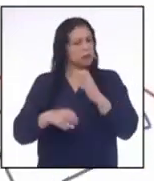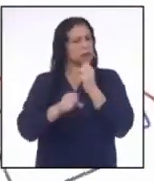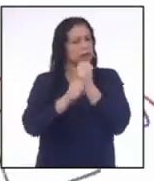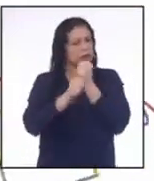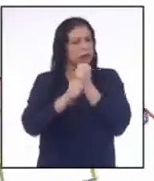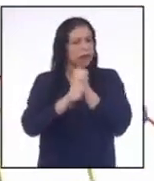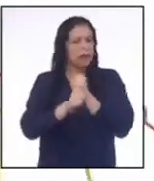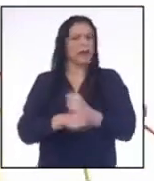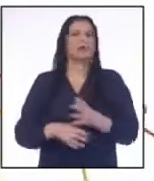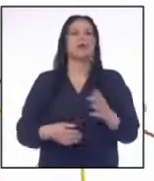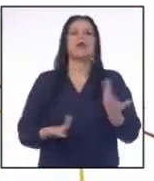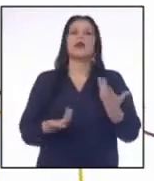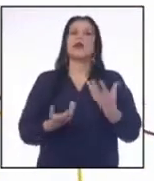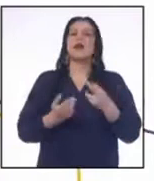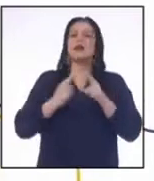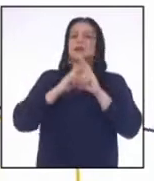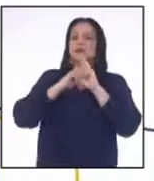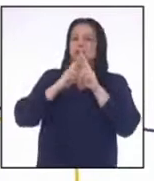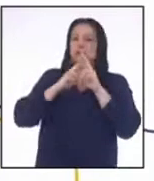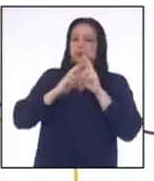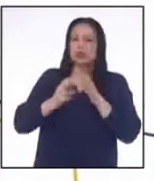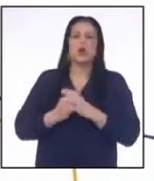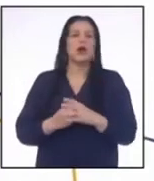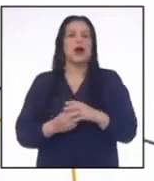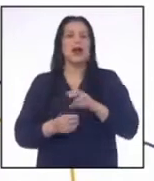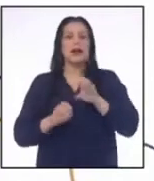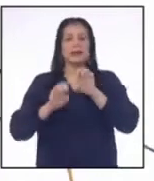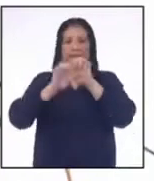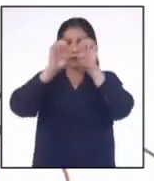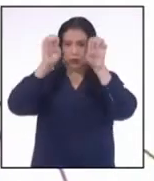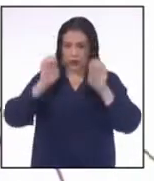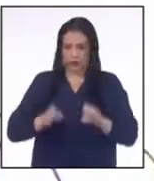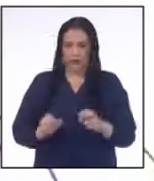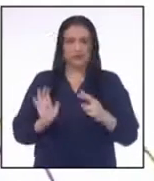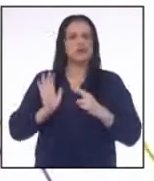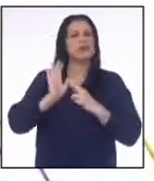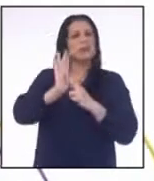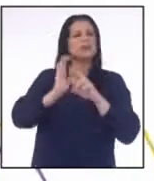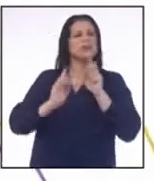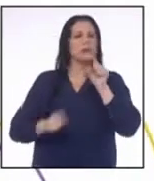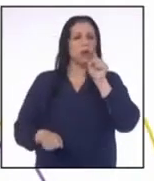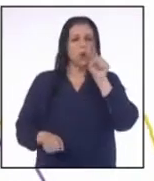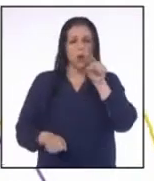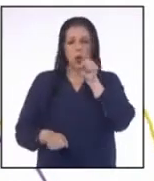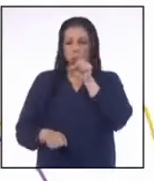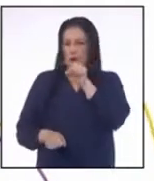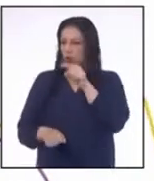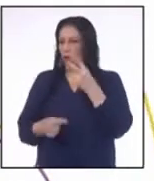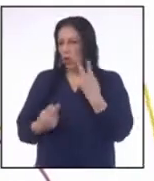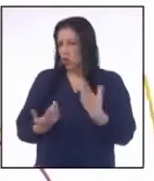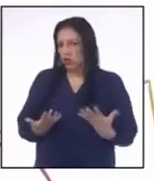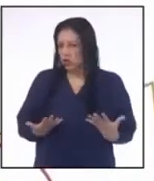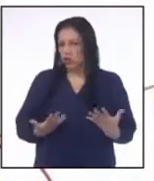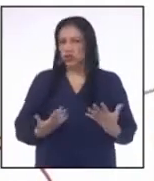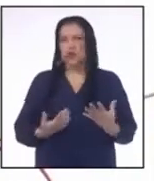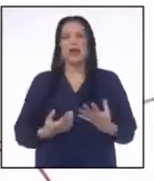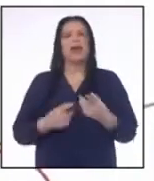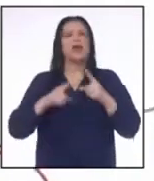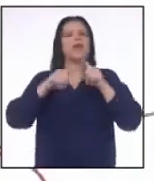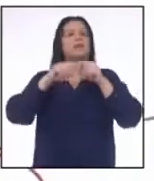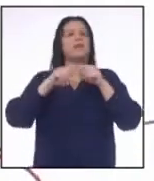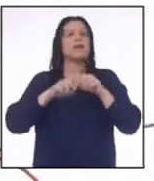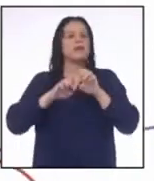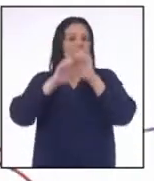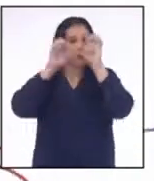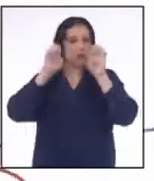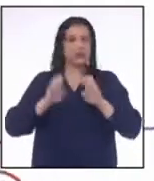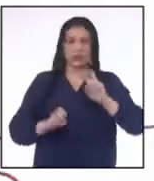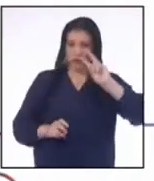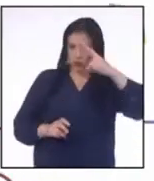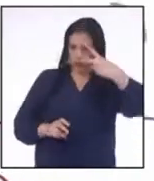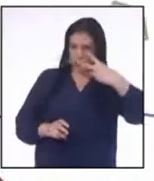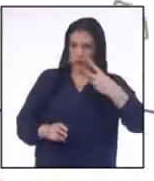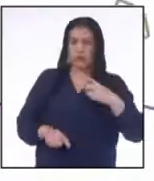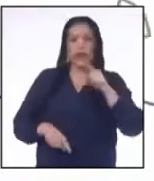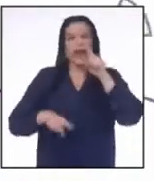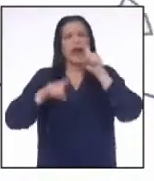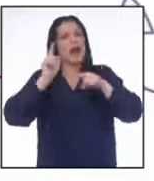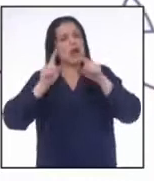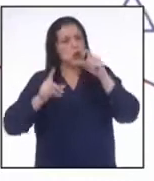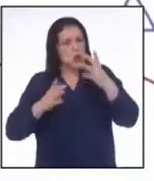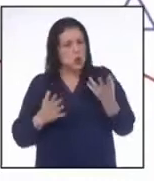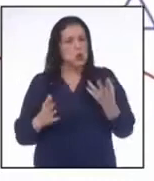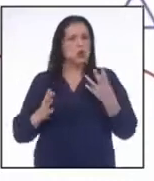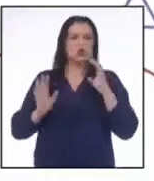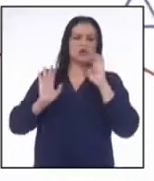La solución a las ecuaciones se representan por un punto o dos puntos Si son ecuaciones cuadráticas En algunos